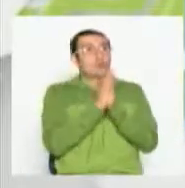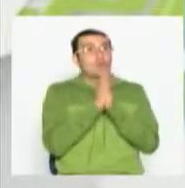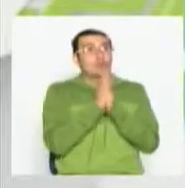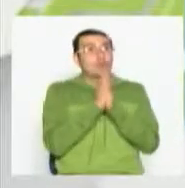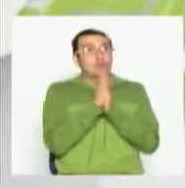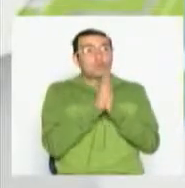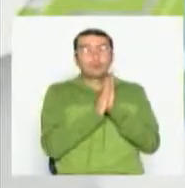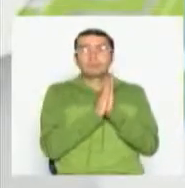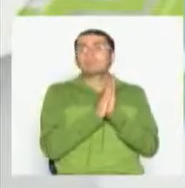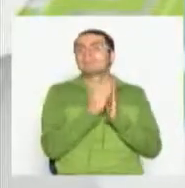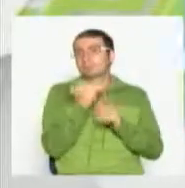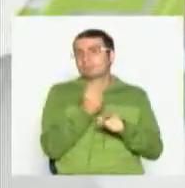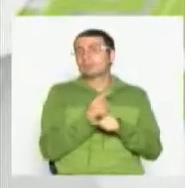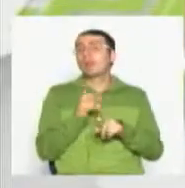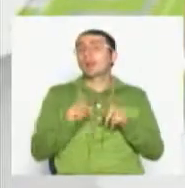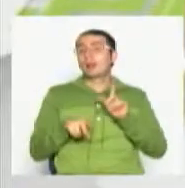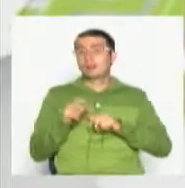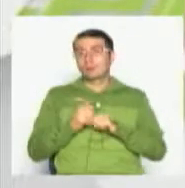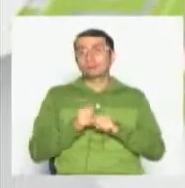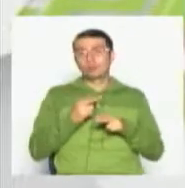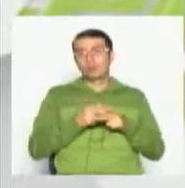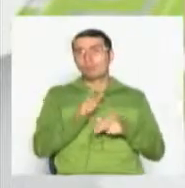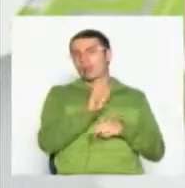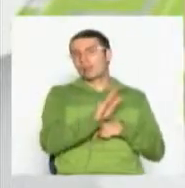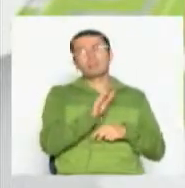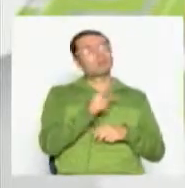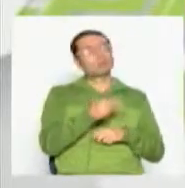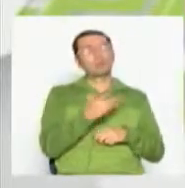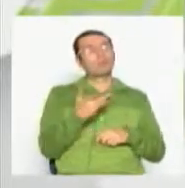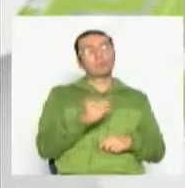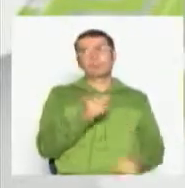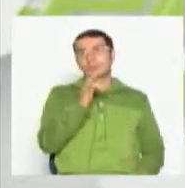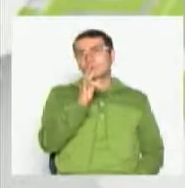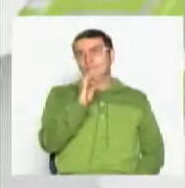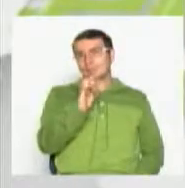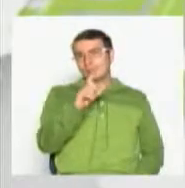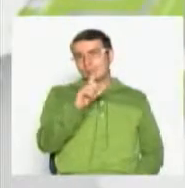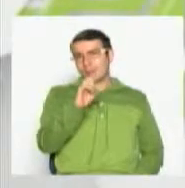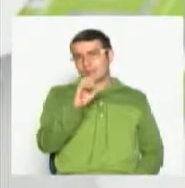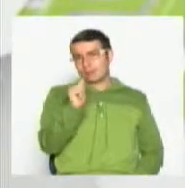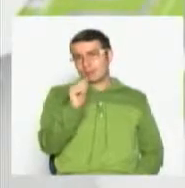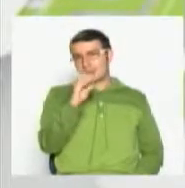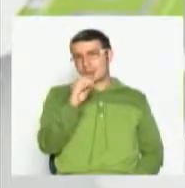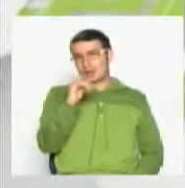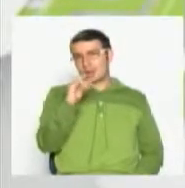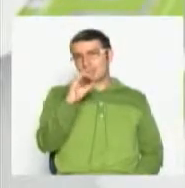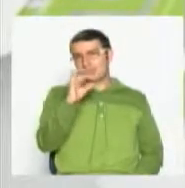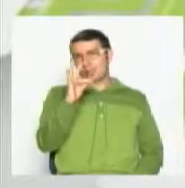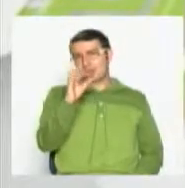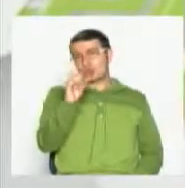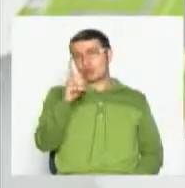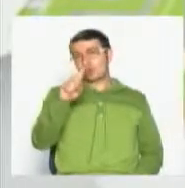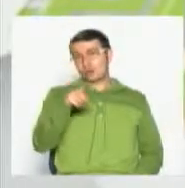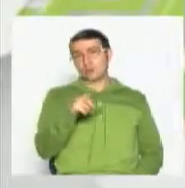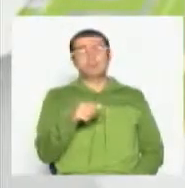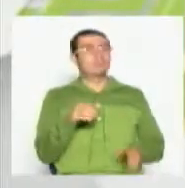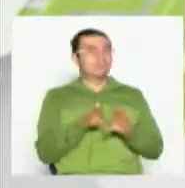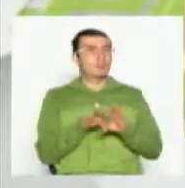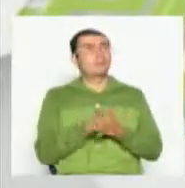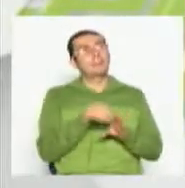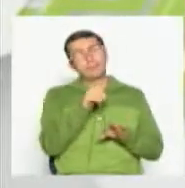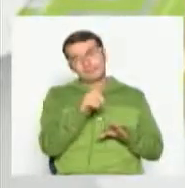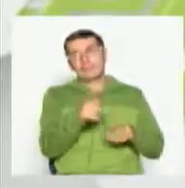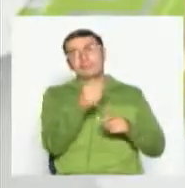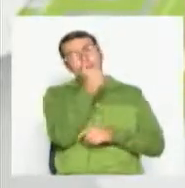La televisión simplemente, Jimena y televidentes, debe verse como un espacio de entretenimiento, ¿cierto? Una cajita mágica